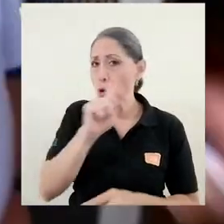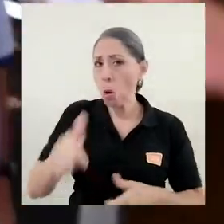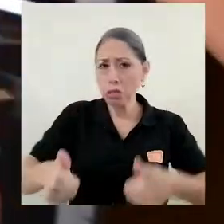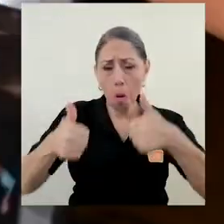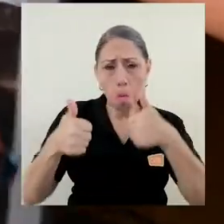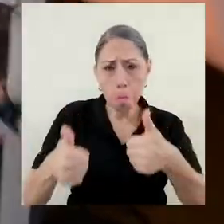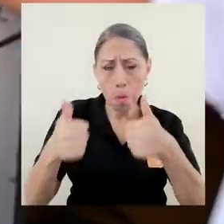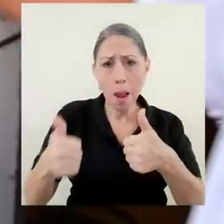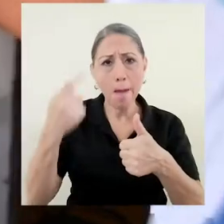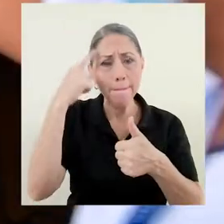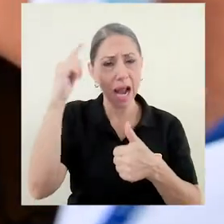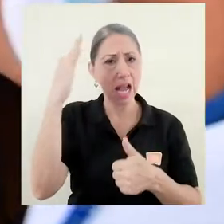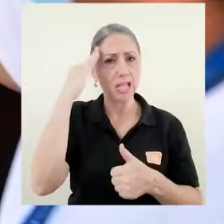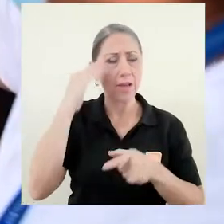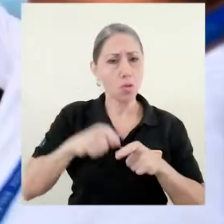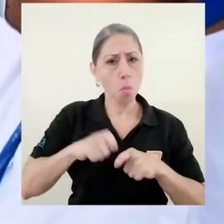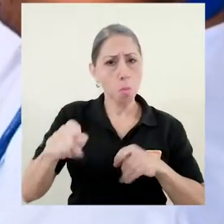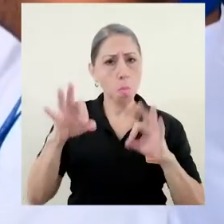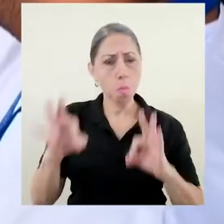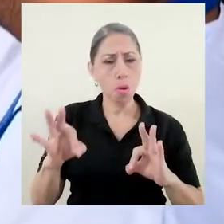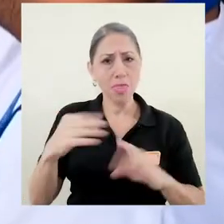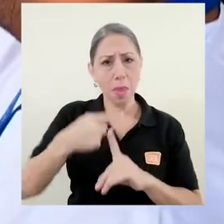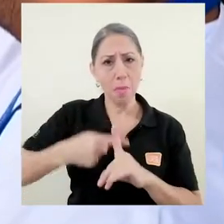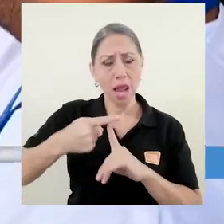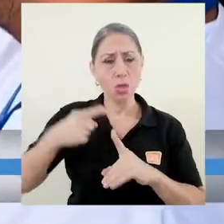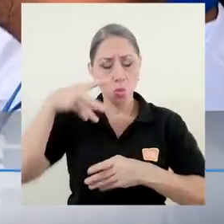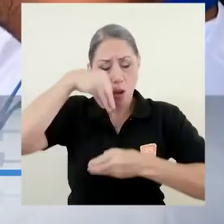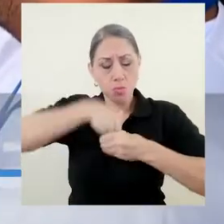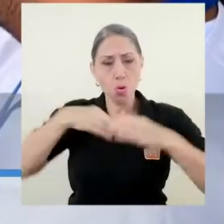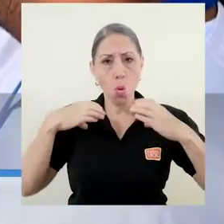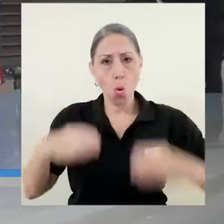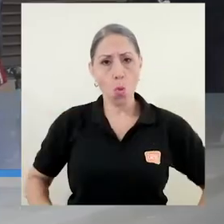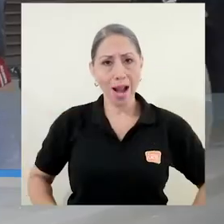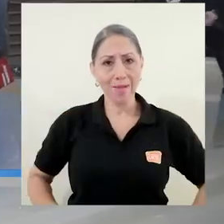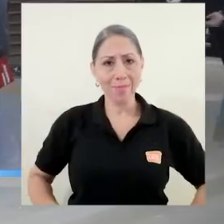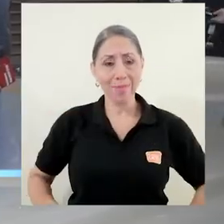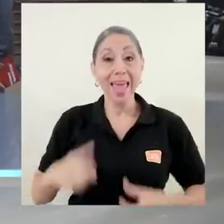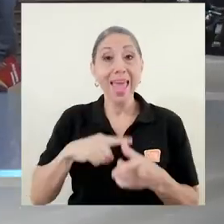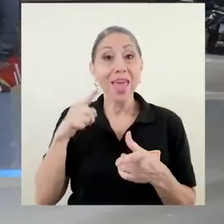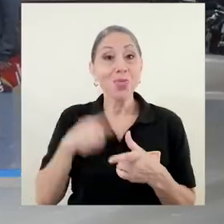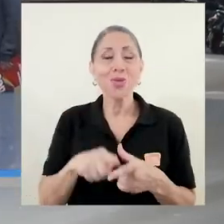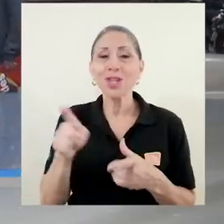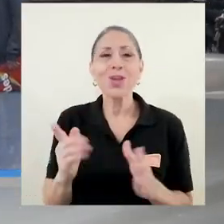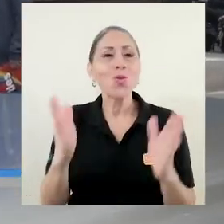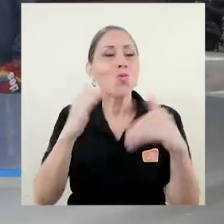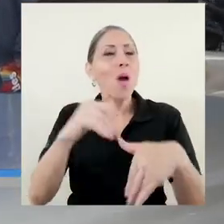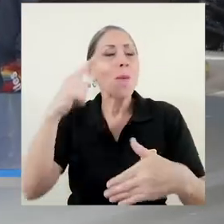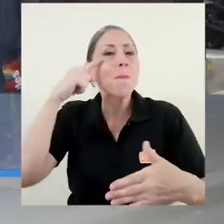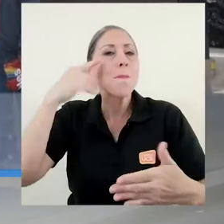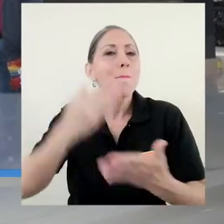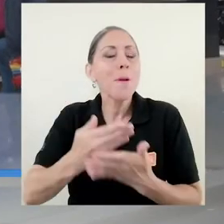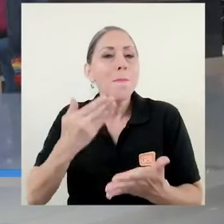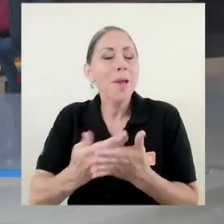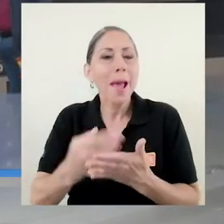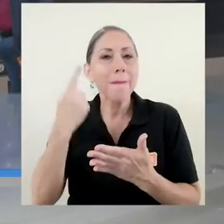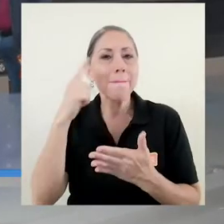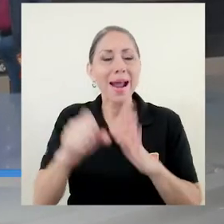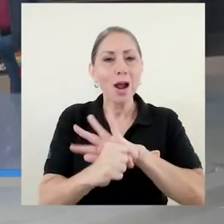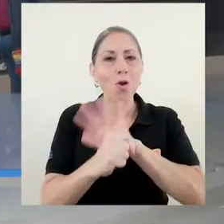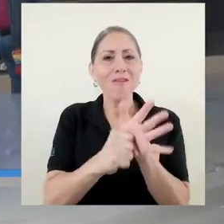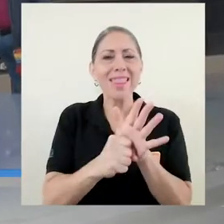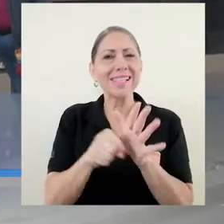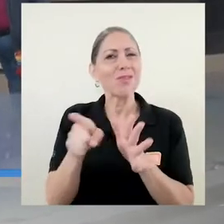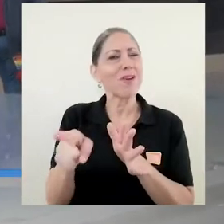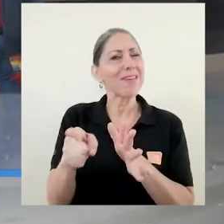válida como medida de la temperatura corporal y, por lo tanto, como método de tamizaje para COVID-19,